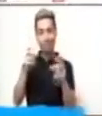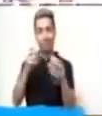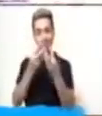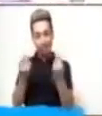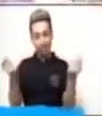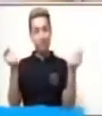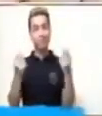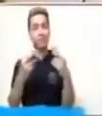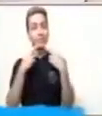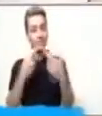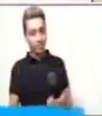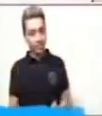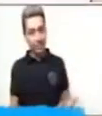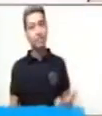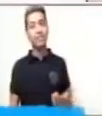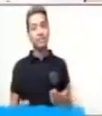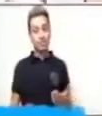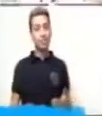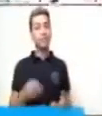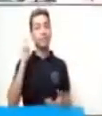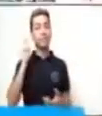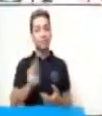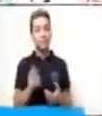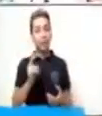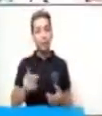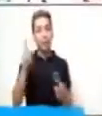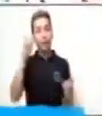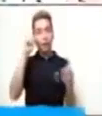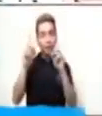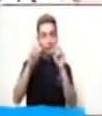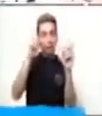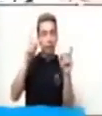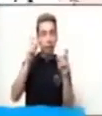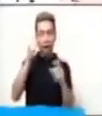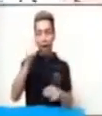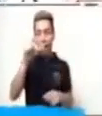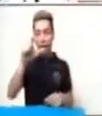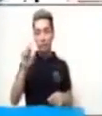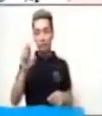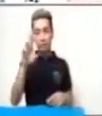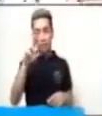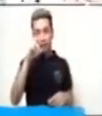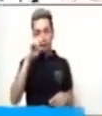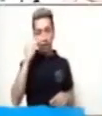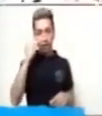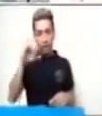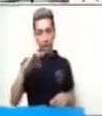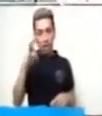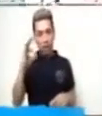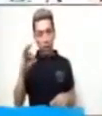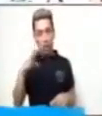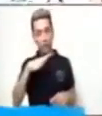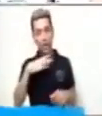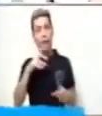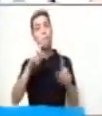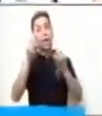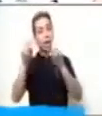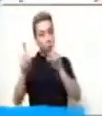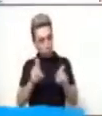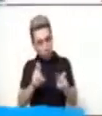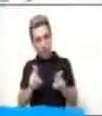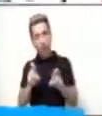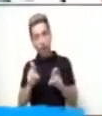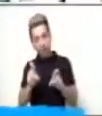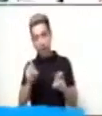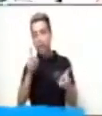requiere de una pregunta, de la mención de varias características y, por supuesto, requiere de